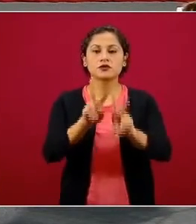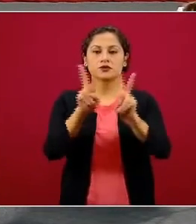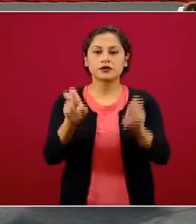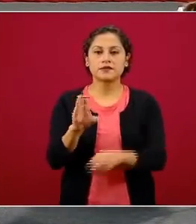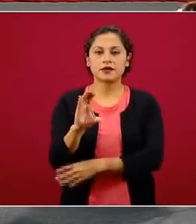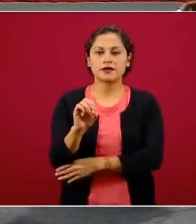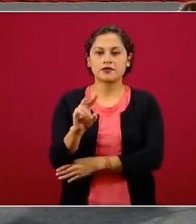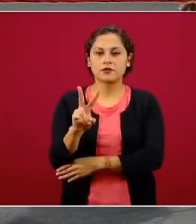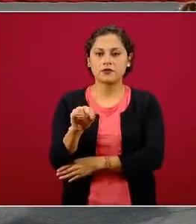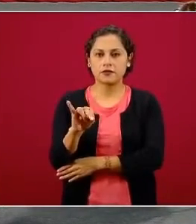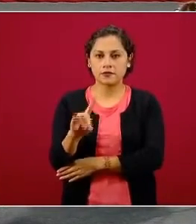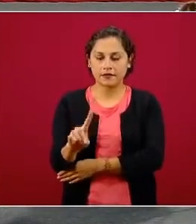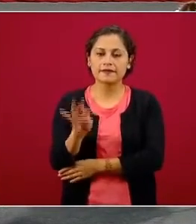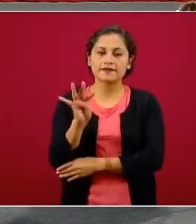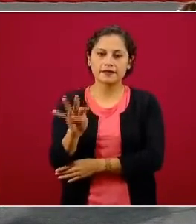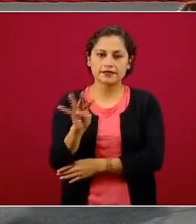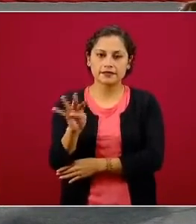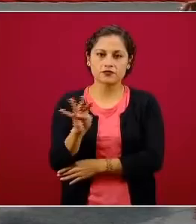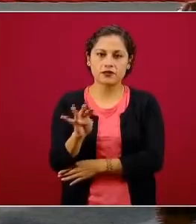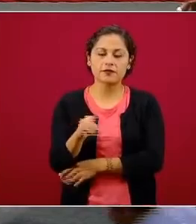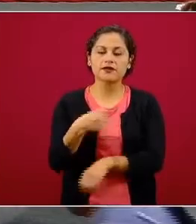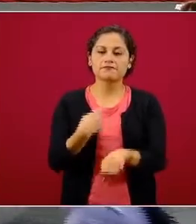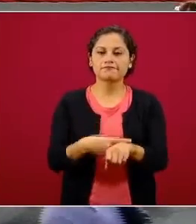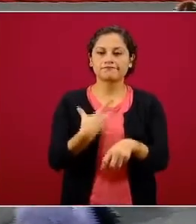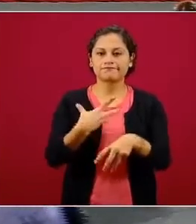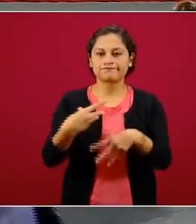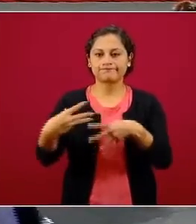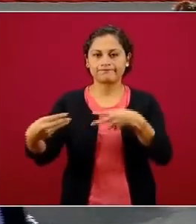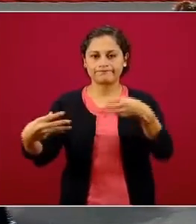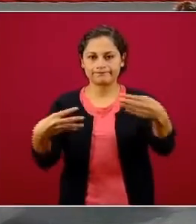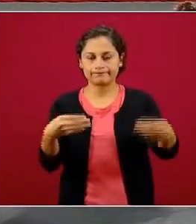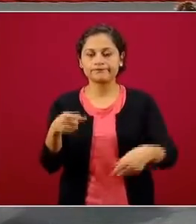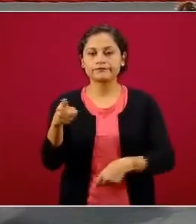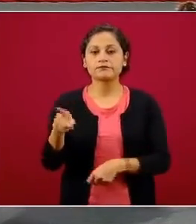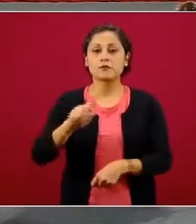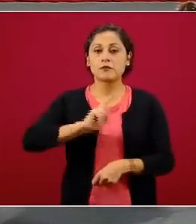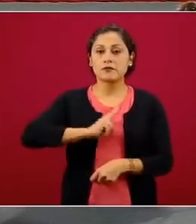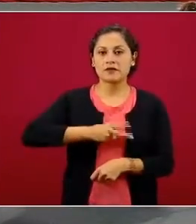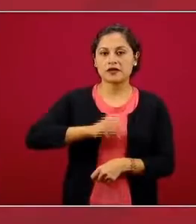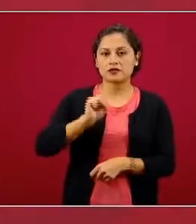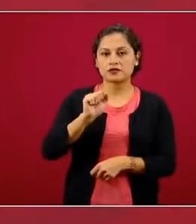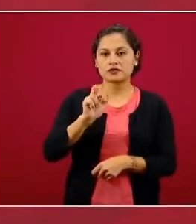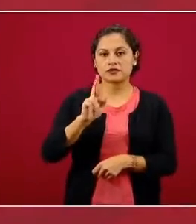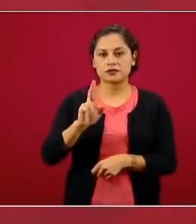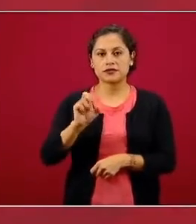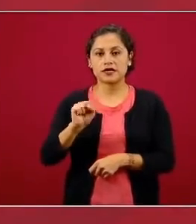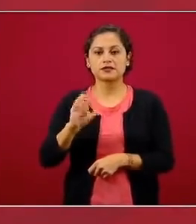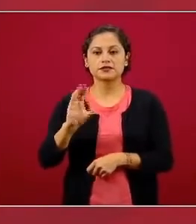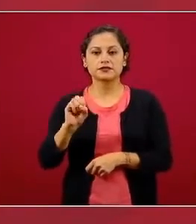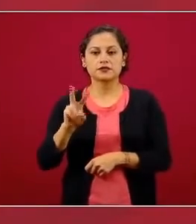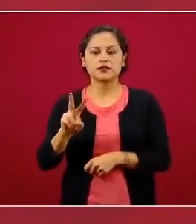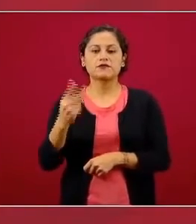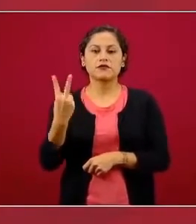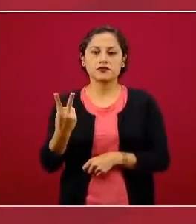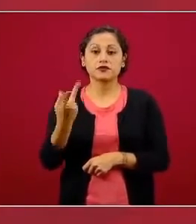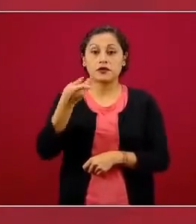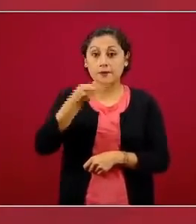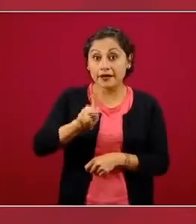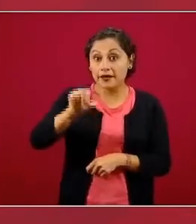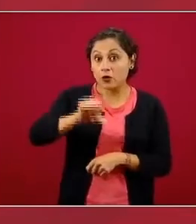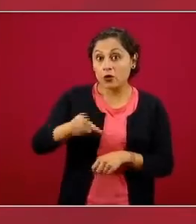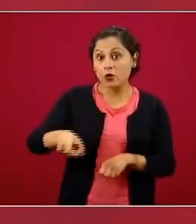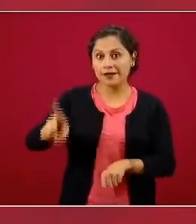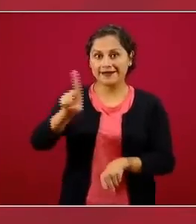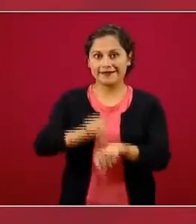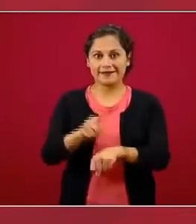-19, la pandemia causada por el virus SARS-CoV-2. pero como hoy es 7 de junio, quiero felicitarles